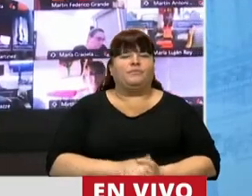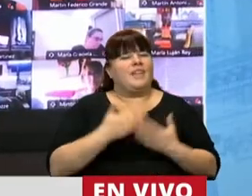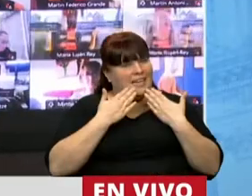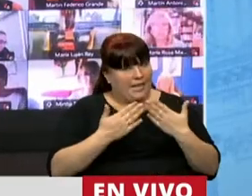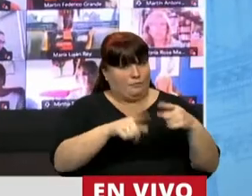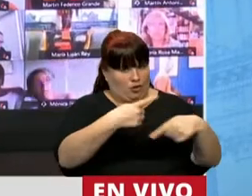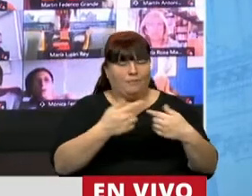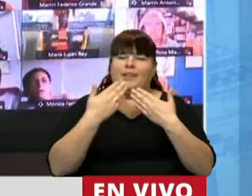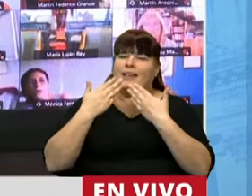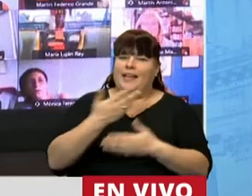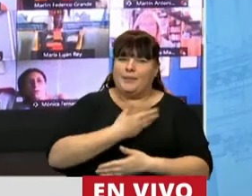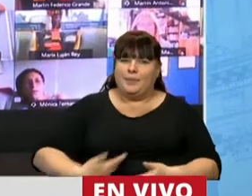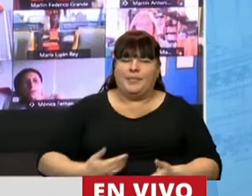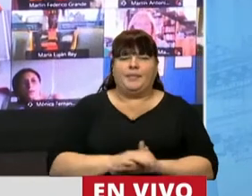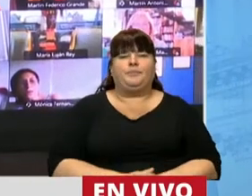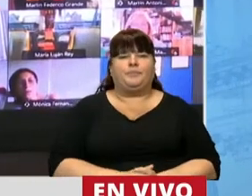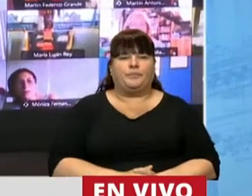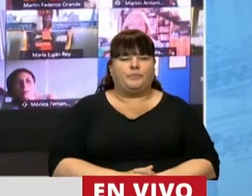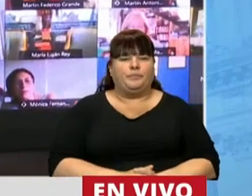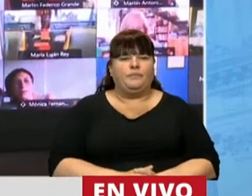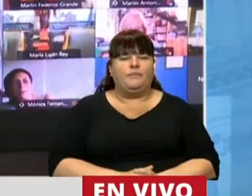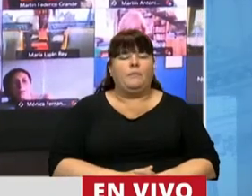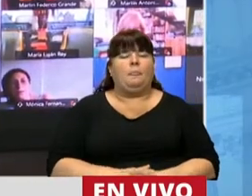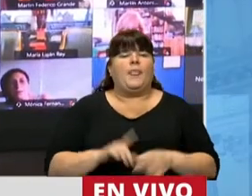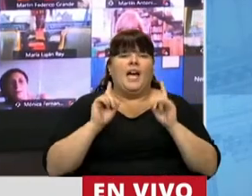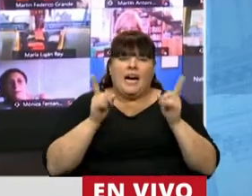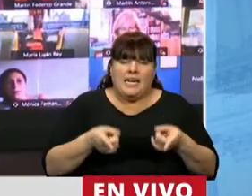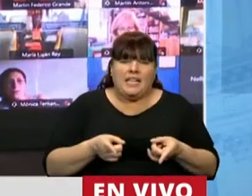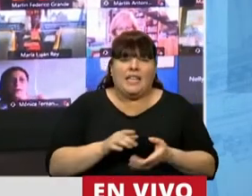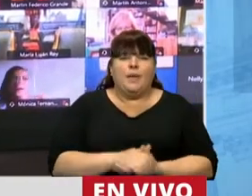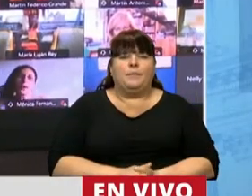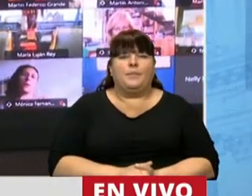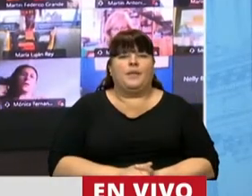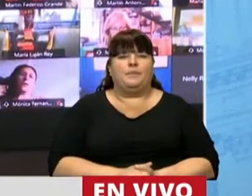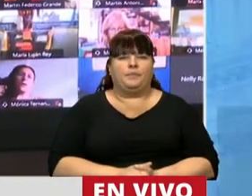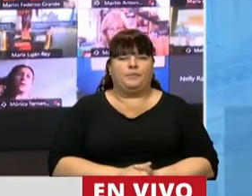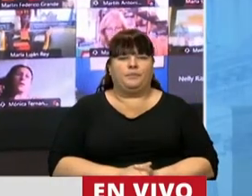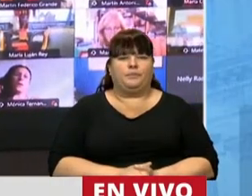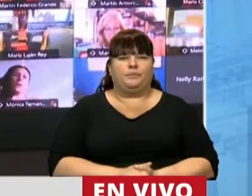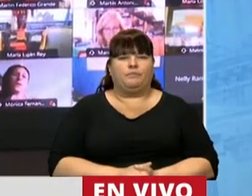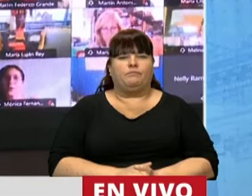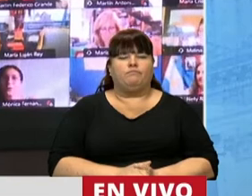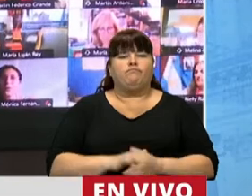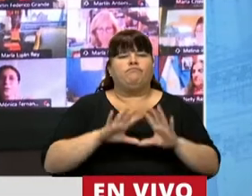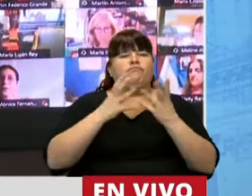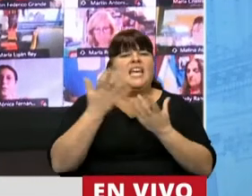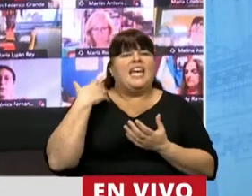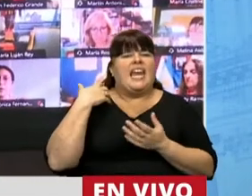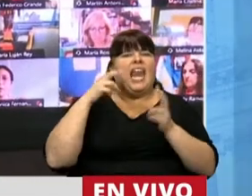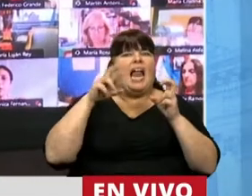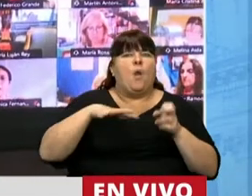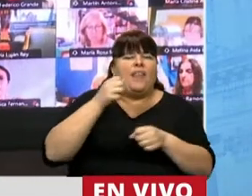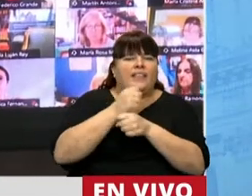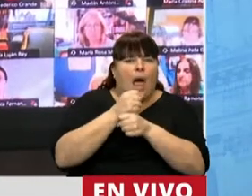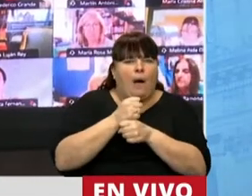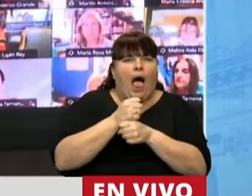Gracias, continúe. Gracias, Presidente. También tiene un amplio ámbito laboral